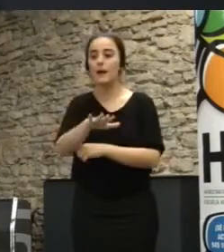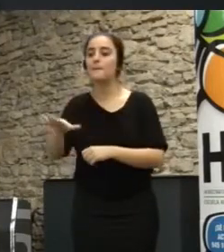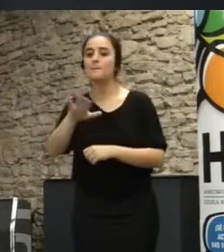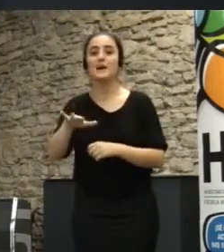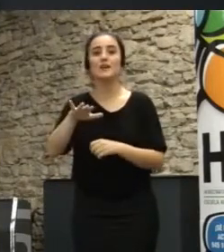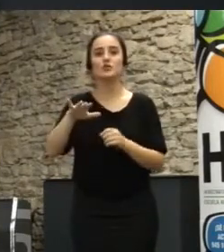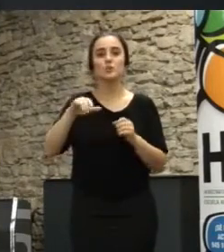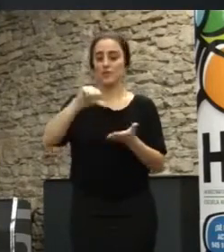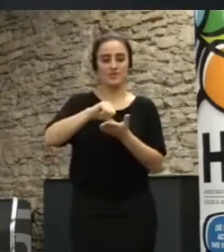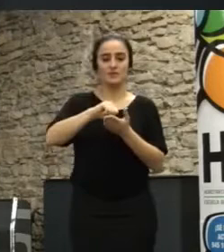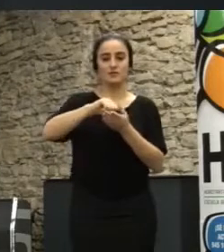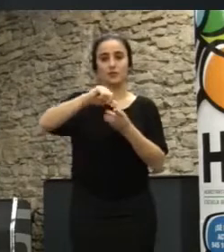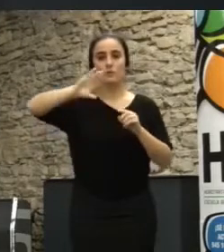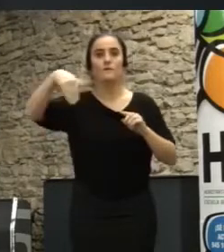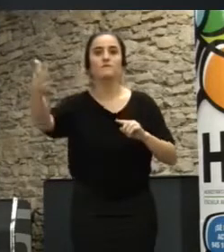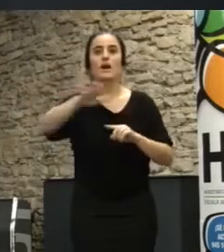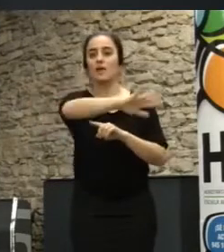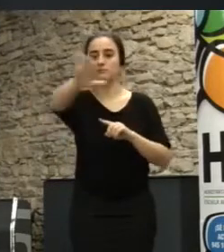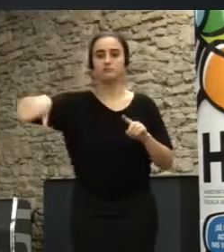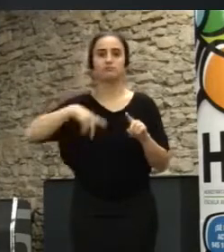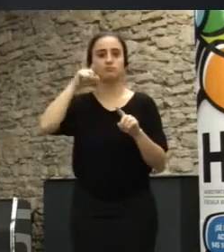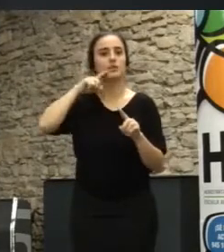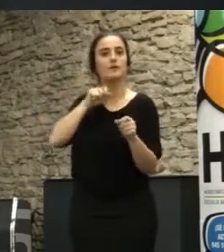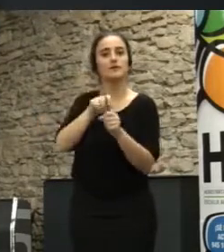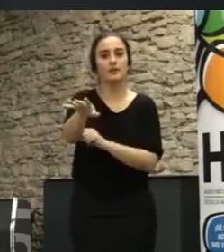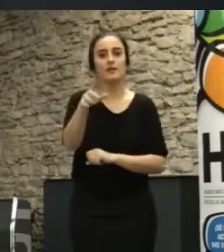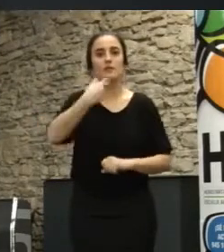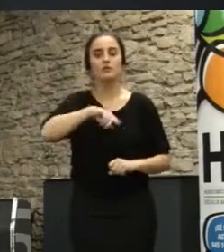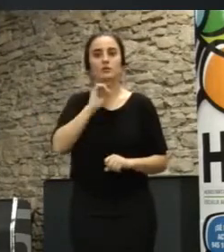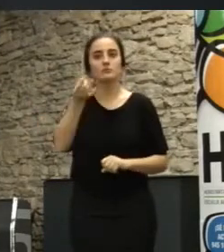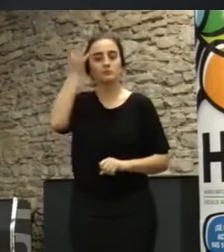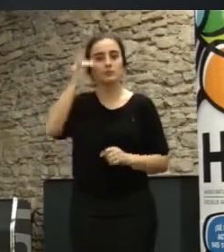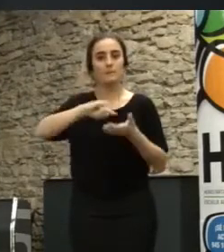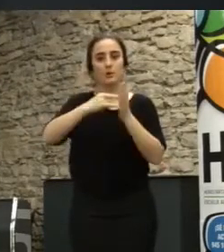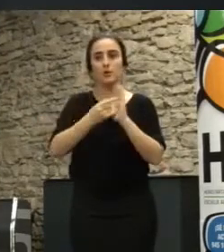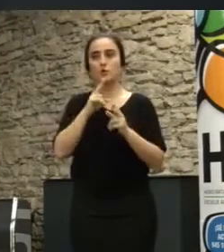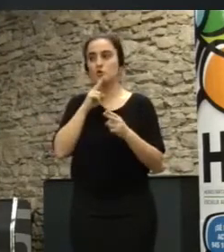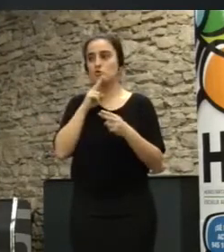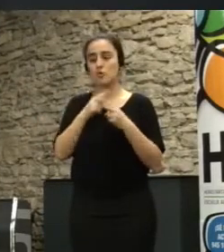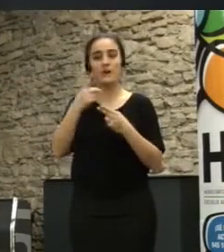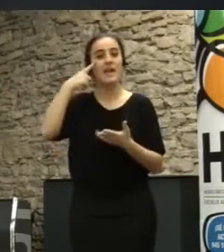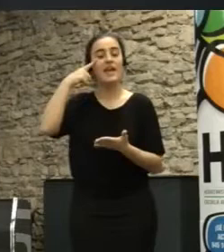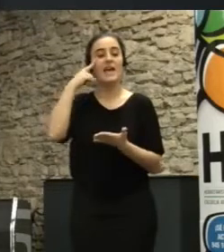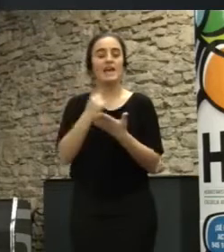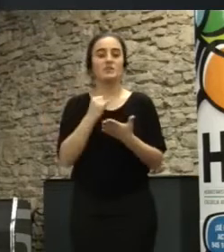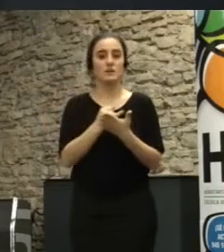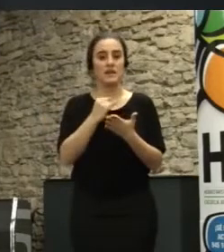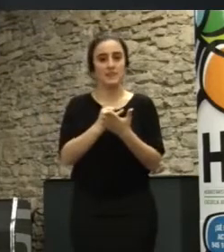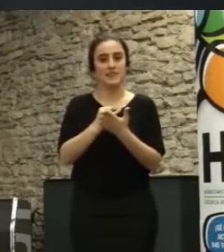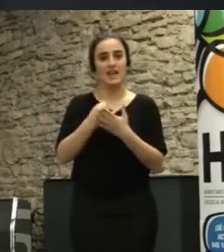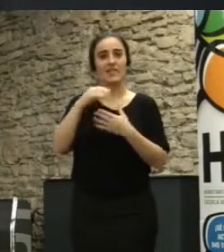a la periferia y a otros distritos. Nos inventamos un proyecto que se llama Experimenta Distrito en el que